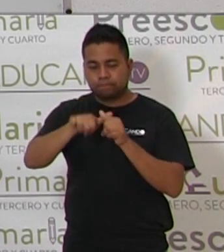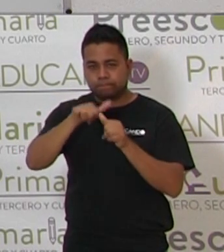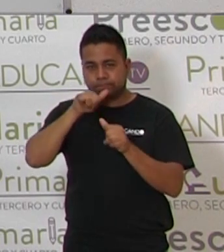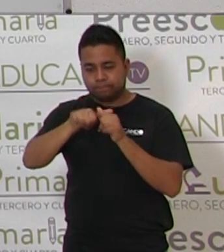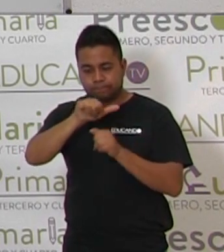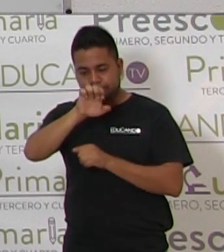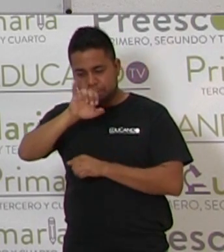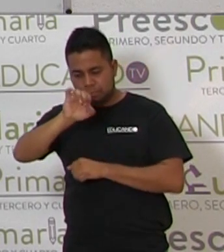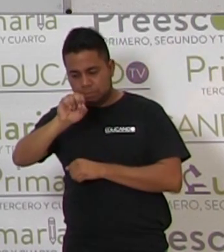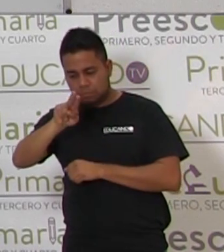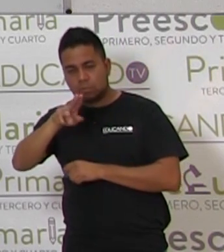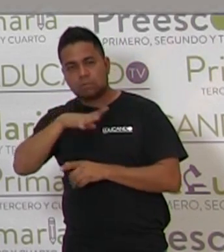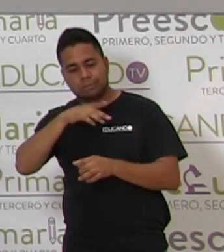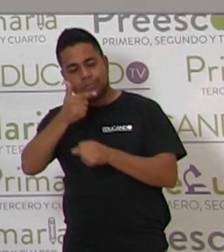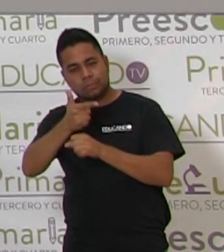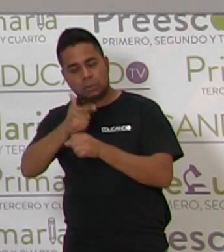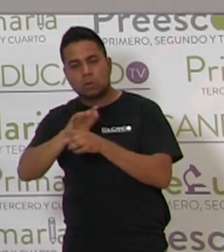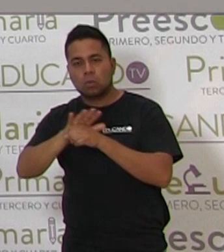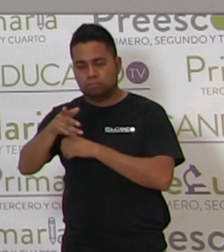Y las repetimos.